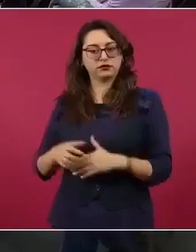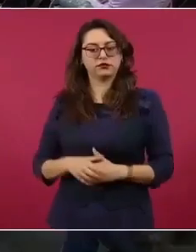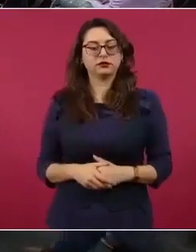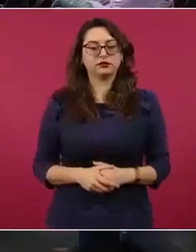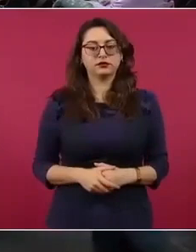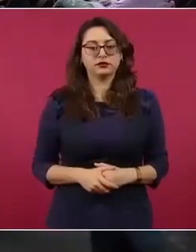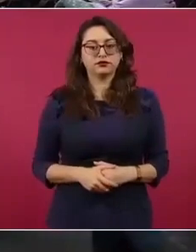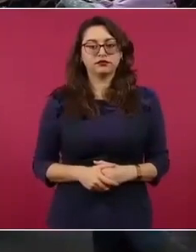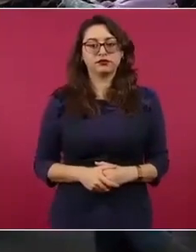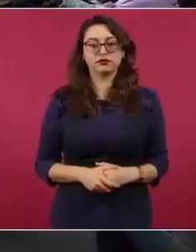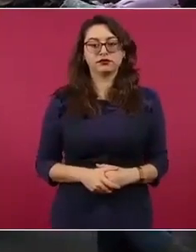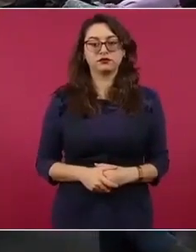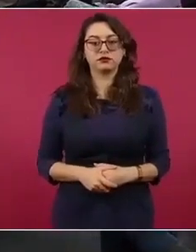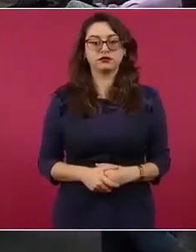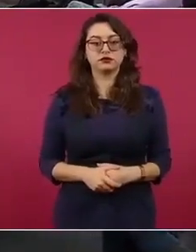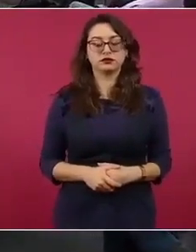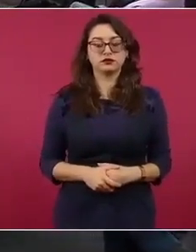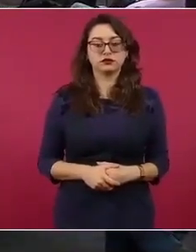Sí,